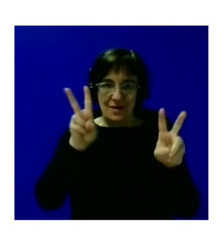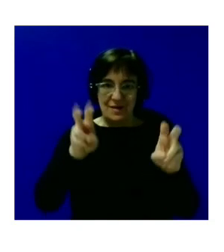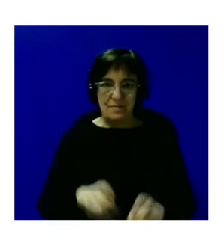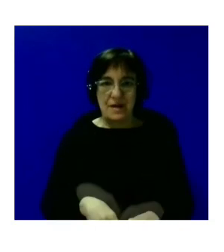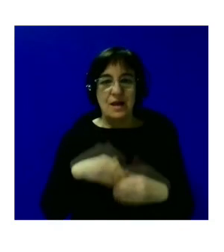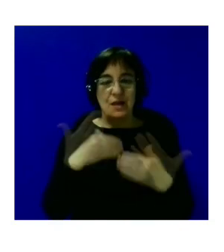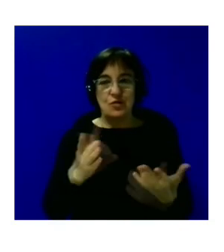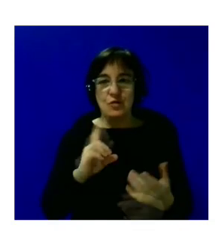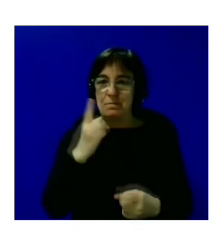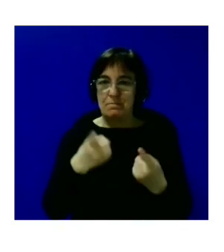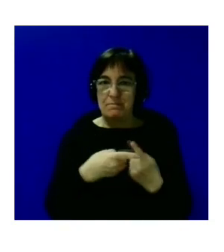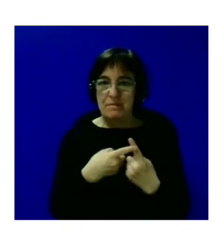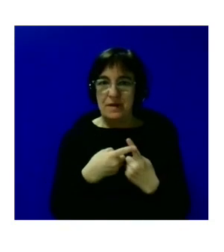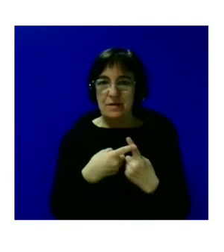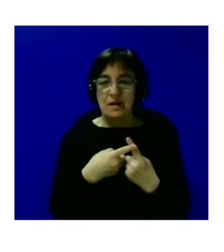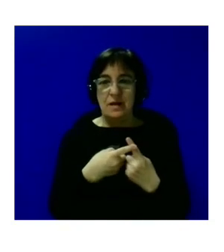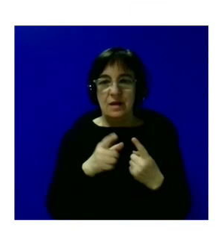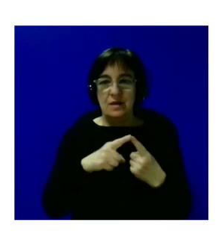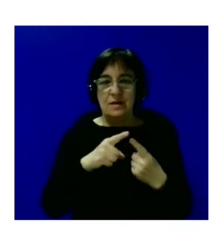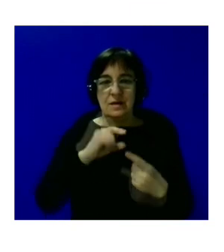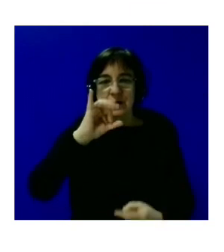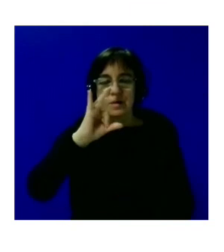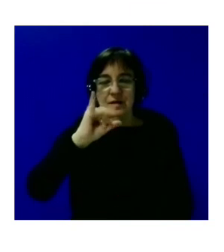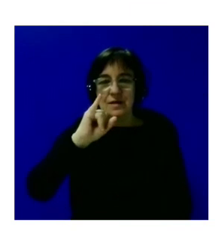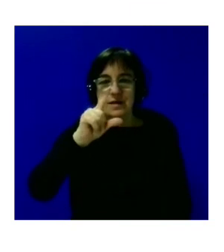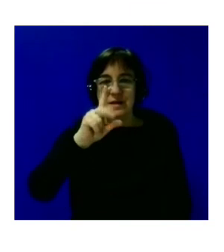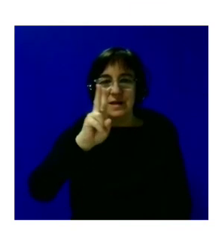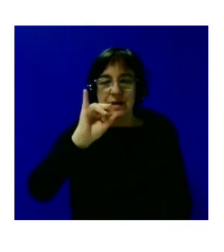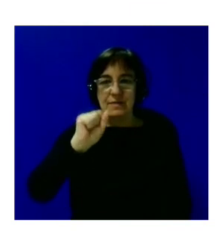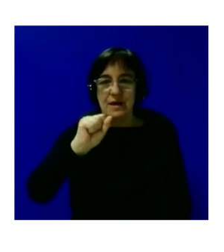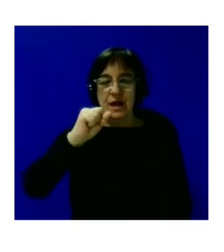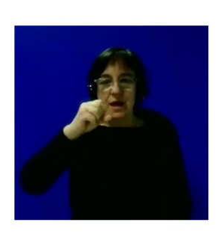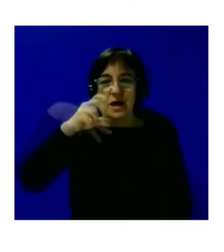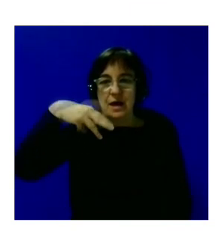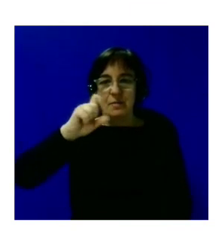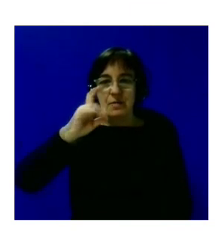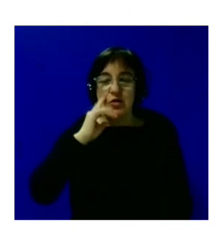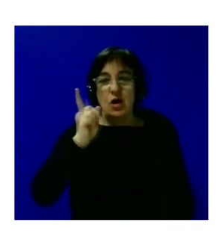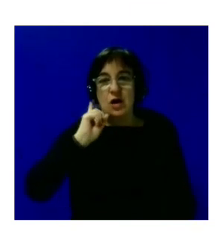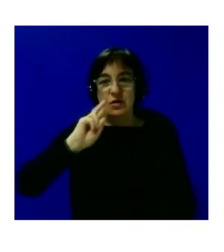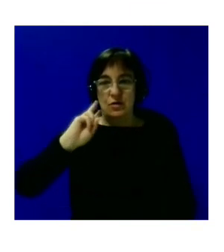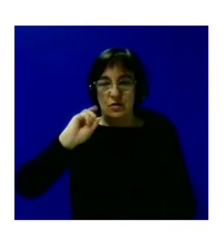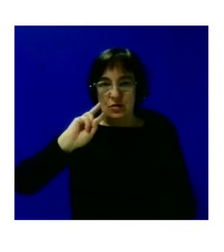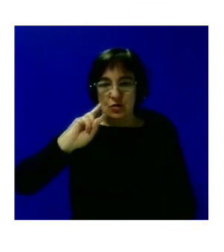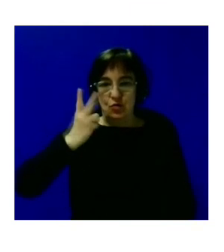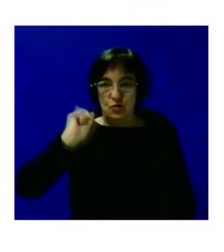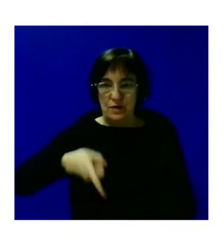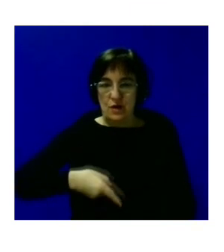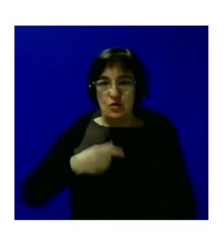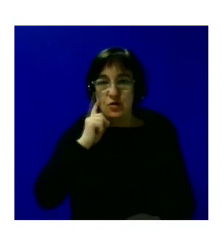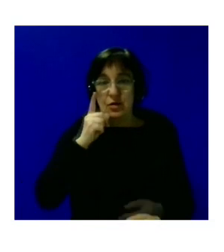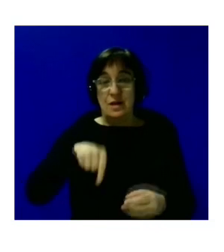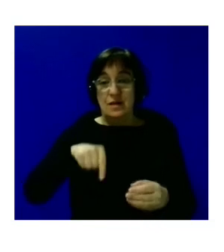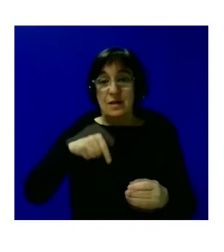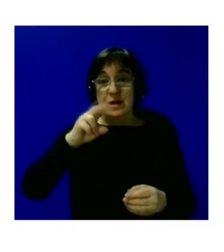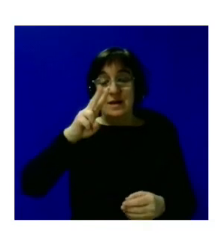entonces primeramente voy a dar paso a Silvia Maldonado es subdirectora de tratamiento del CIS José Final de COA de aquí de Madrid de